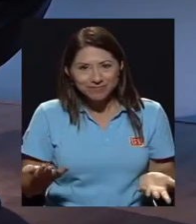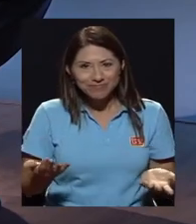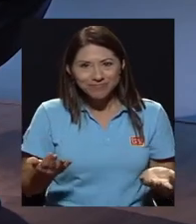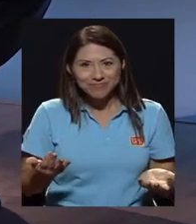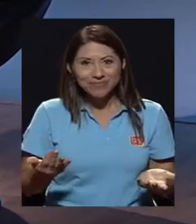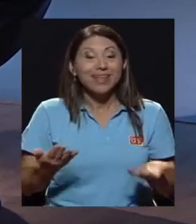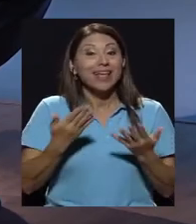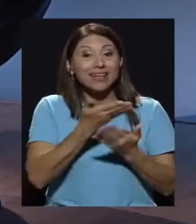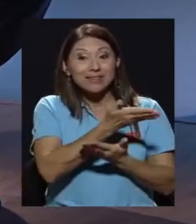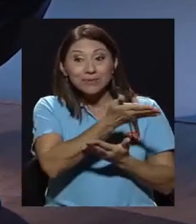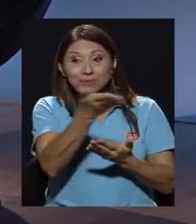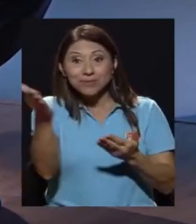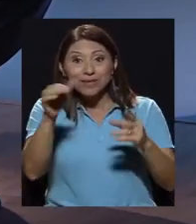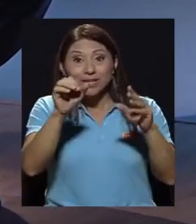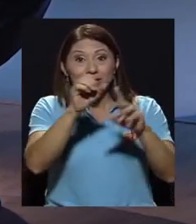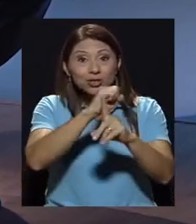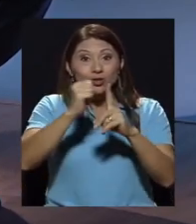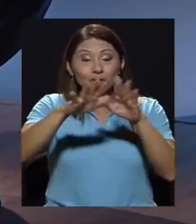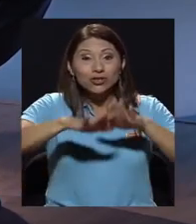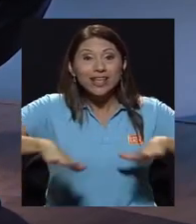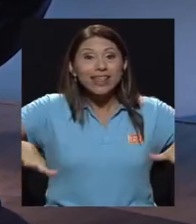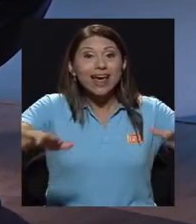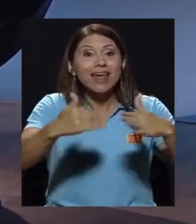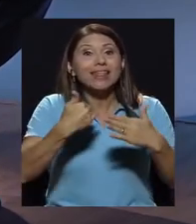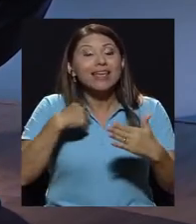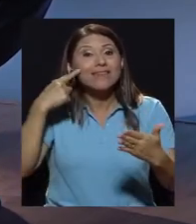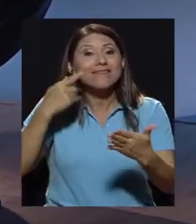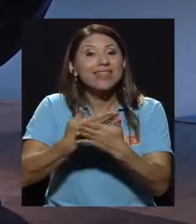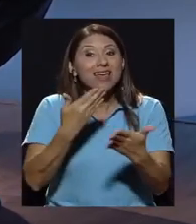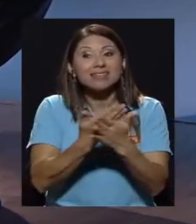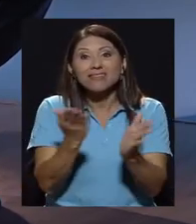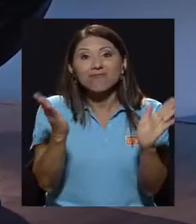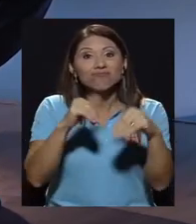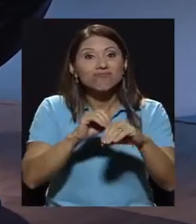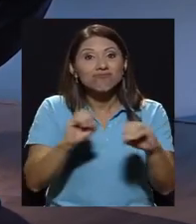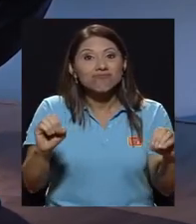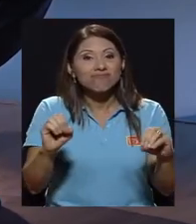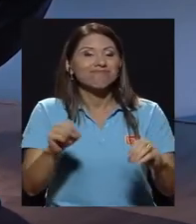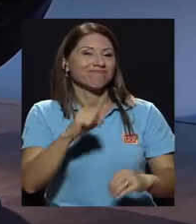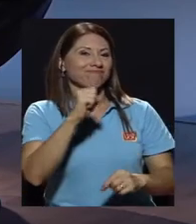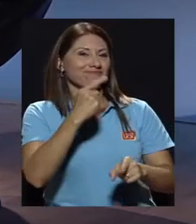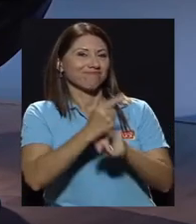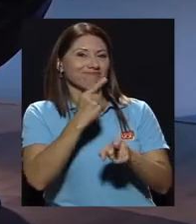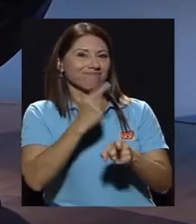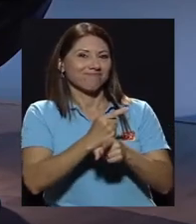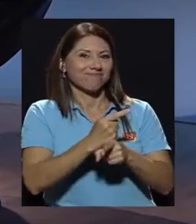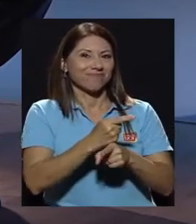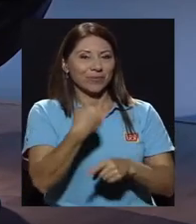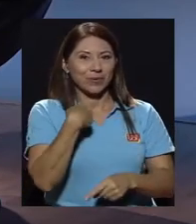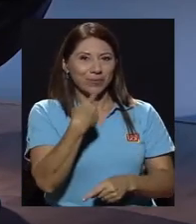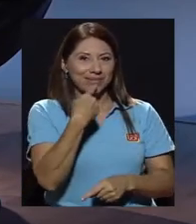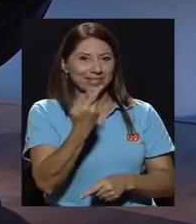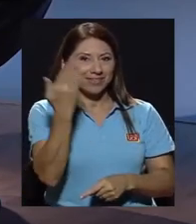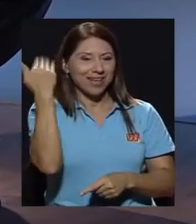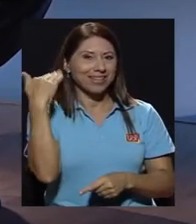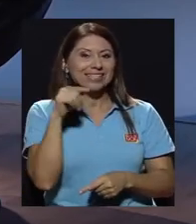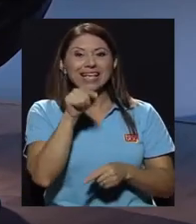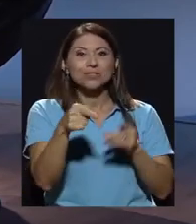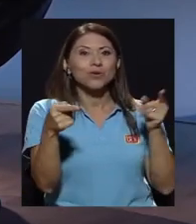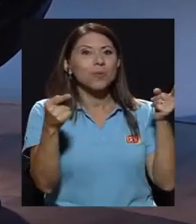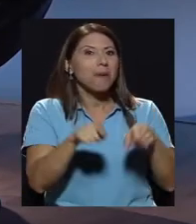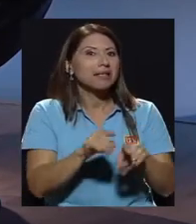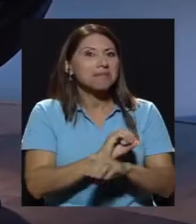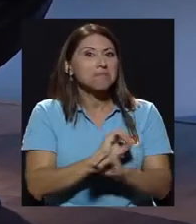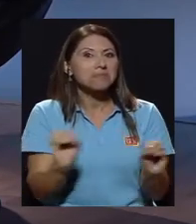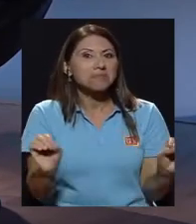evidencia hacia la sociedad civil no fue tal. Exactamente. vamos a eso que hemos comentado, eso no pasa,